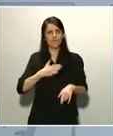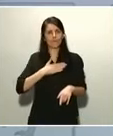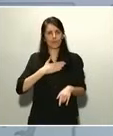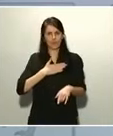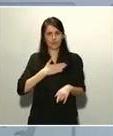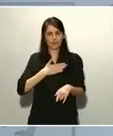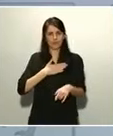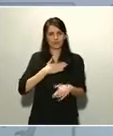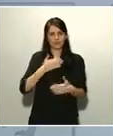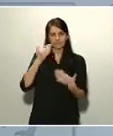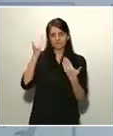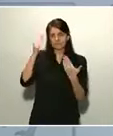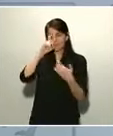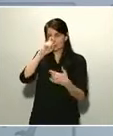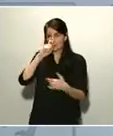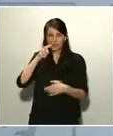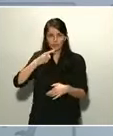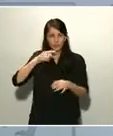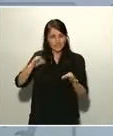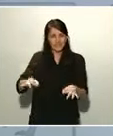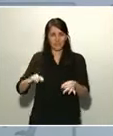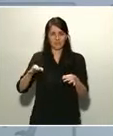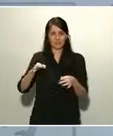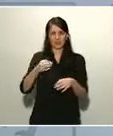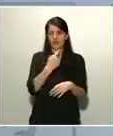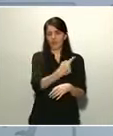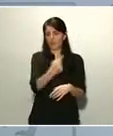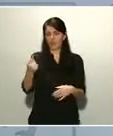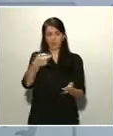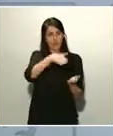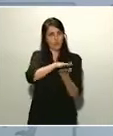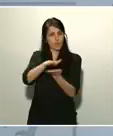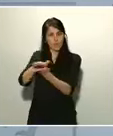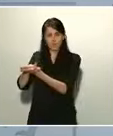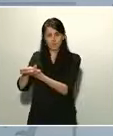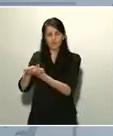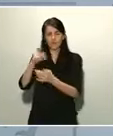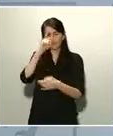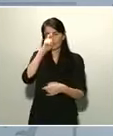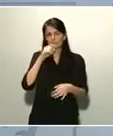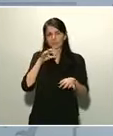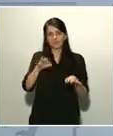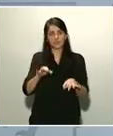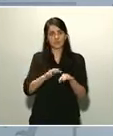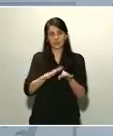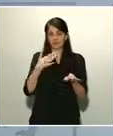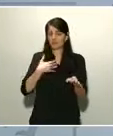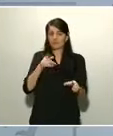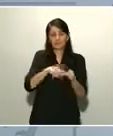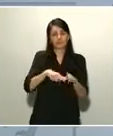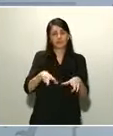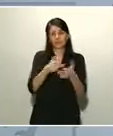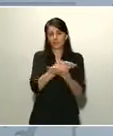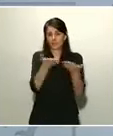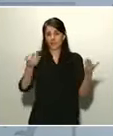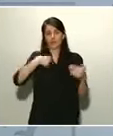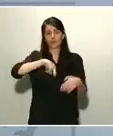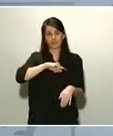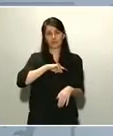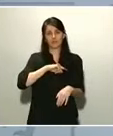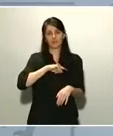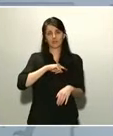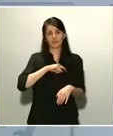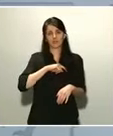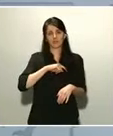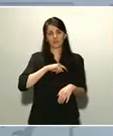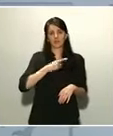A todos y cada uno de ellos y ellas. Son parte de nuestra comunidad. Y todos los españoles y españolas estamos con ellos y con